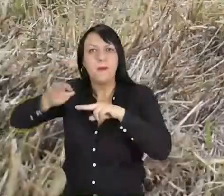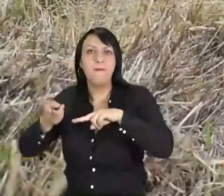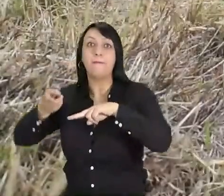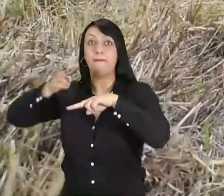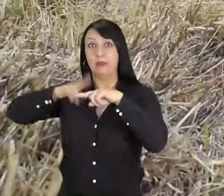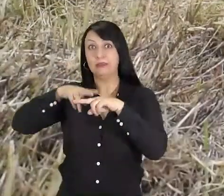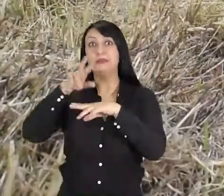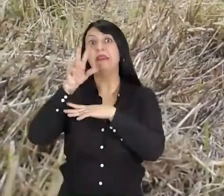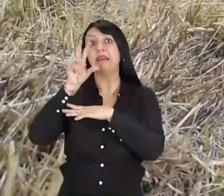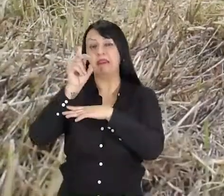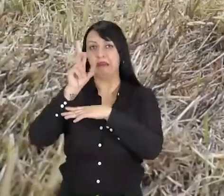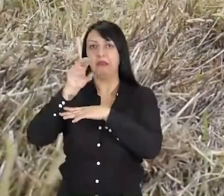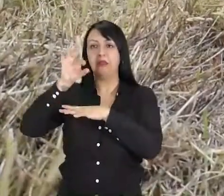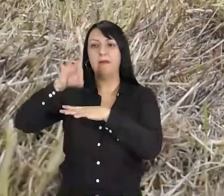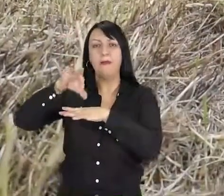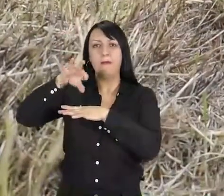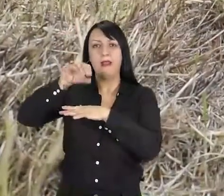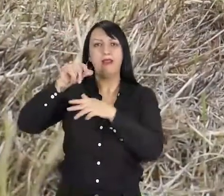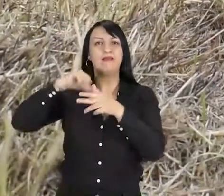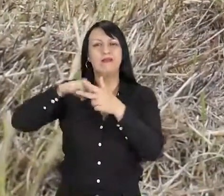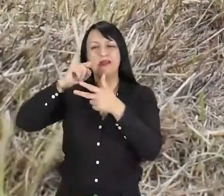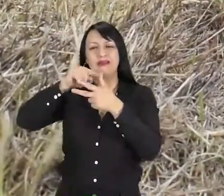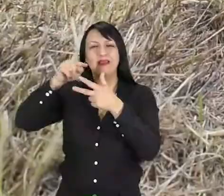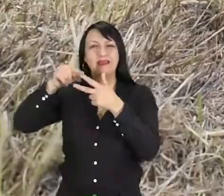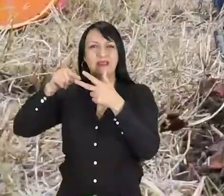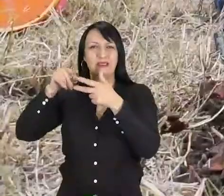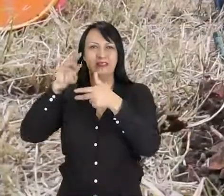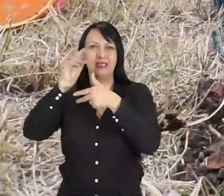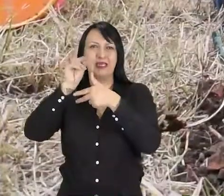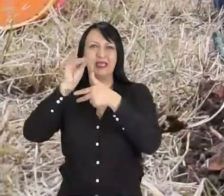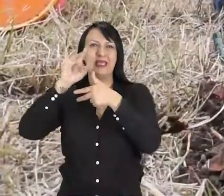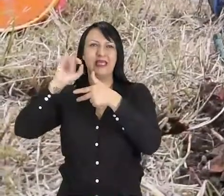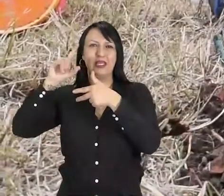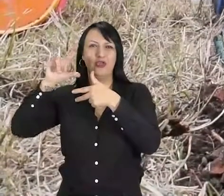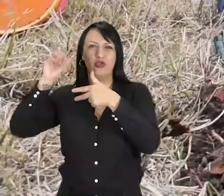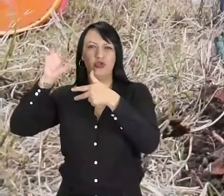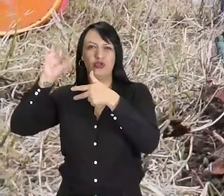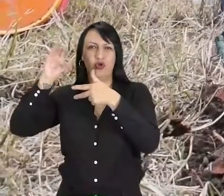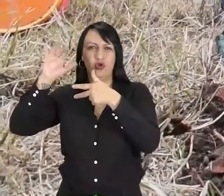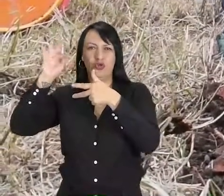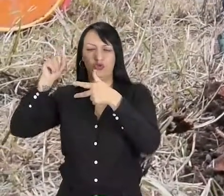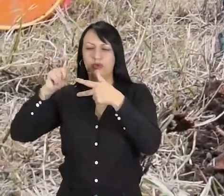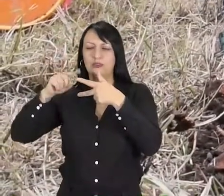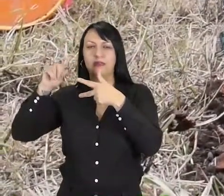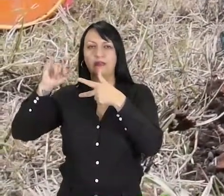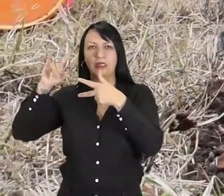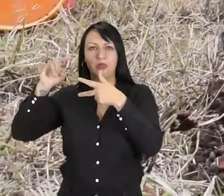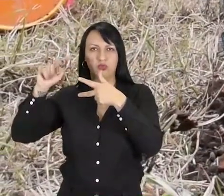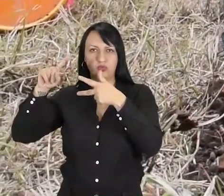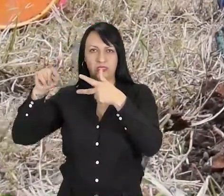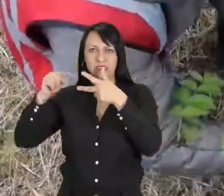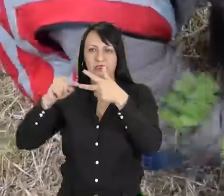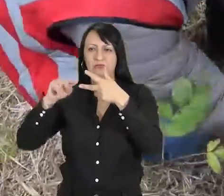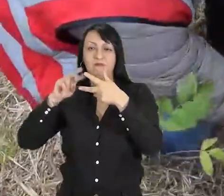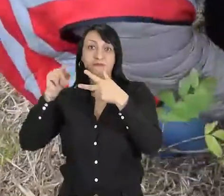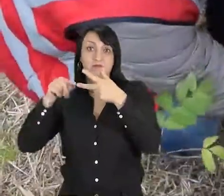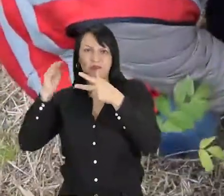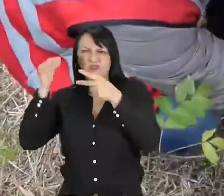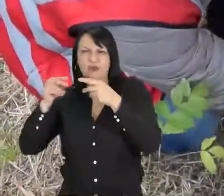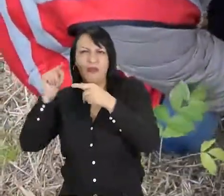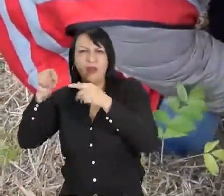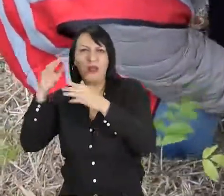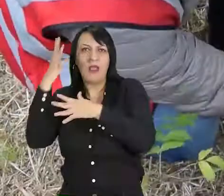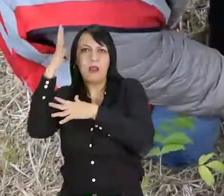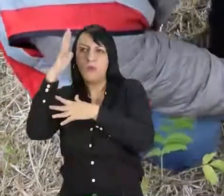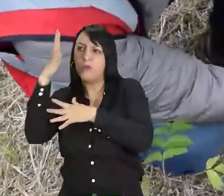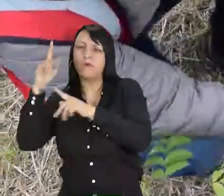de 30 individuos, divididos en tres especies, que son quillototos, alisos y sauces, de los cuales se sembraron nueve individuos